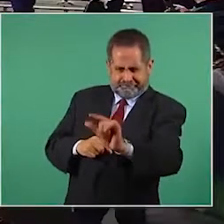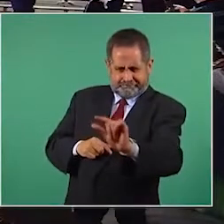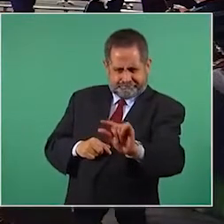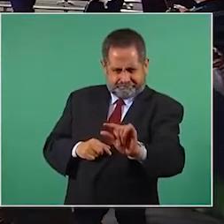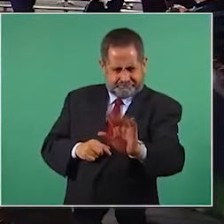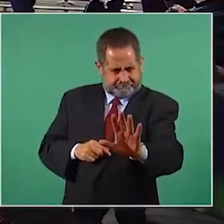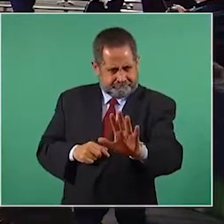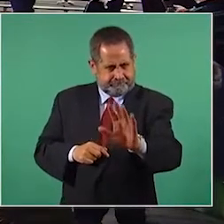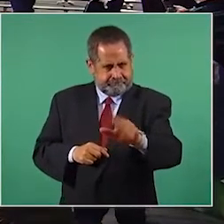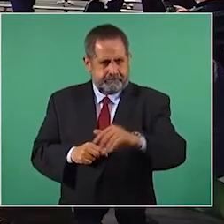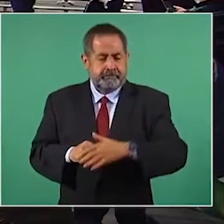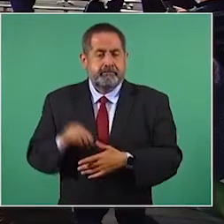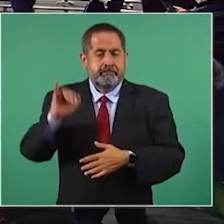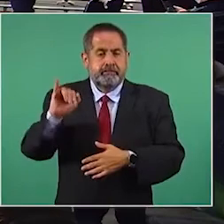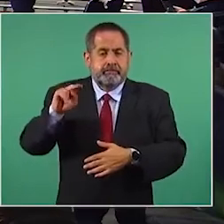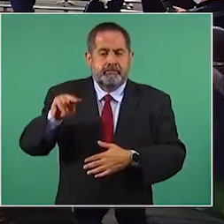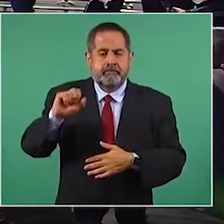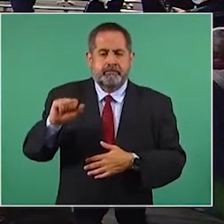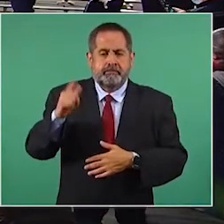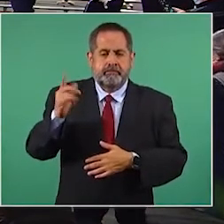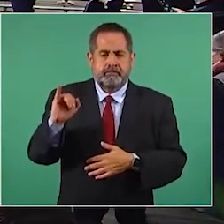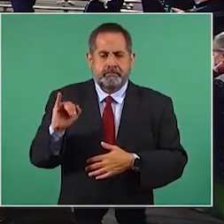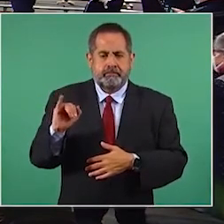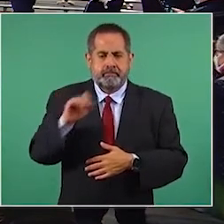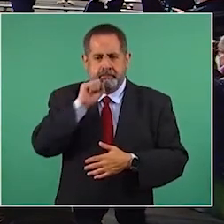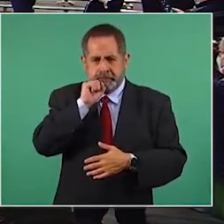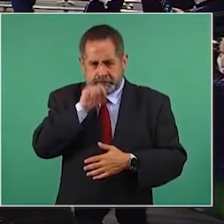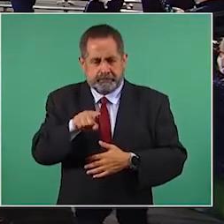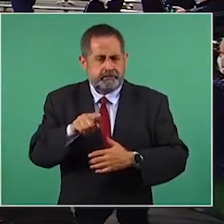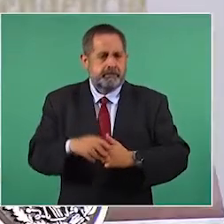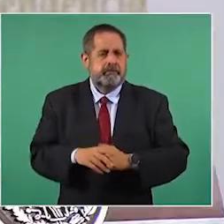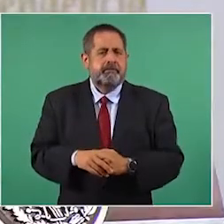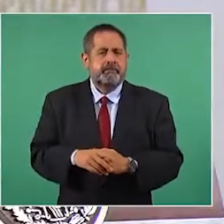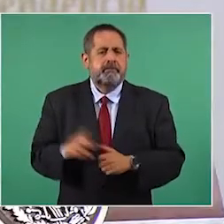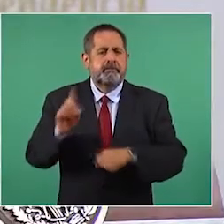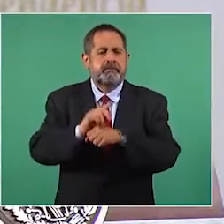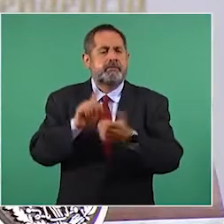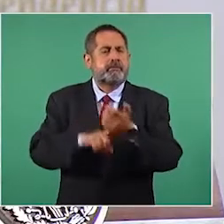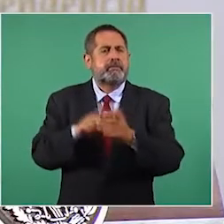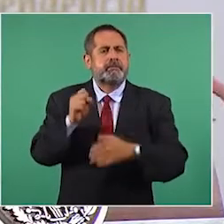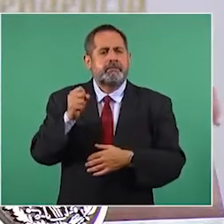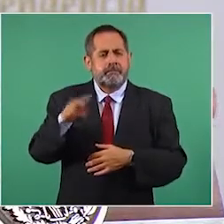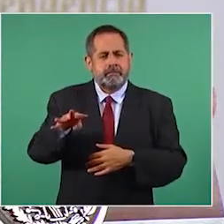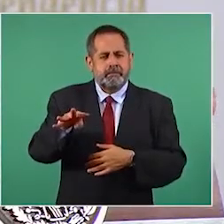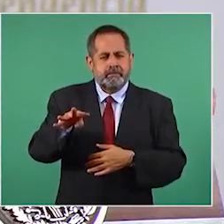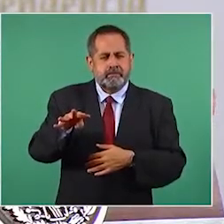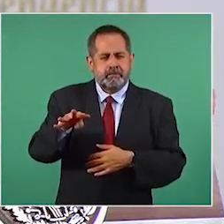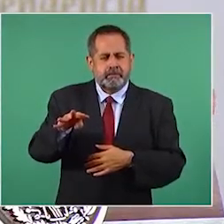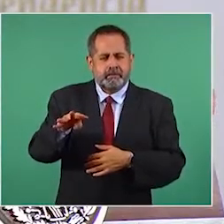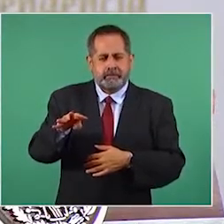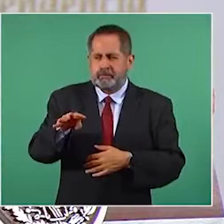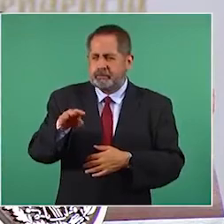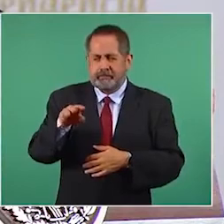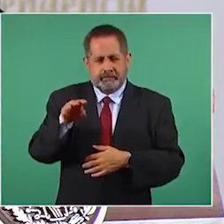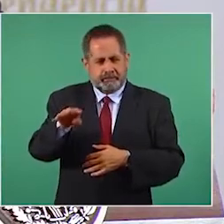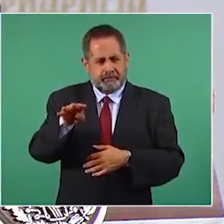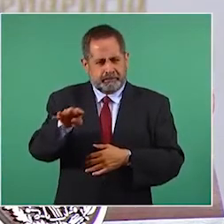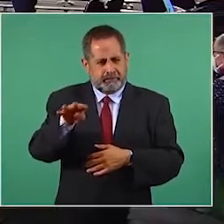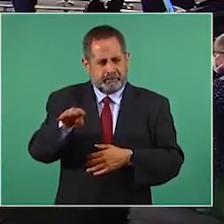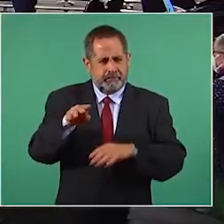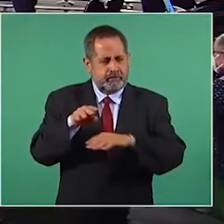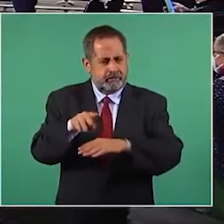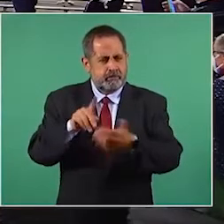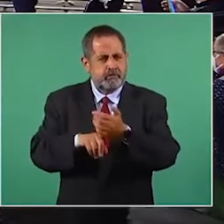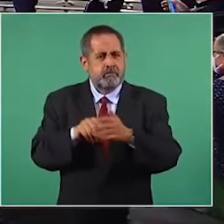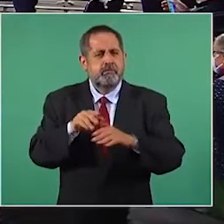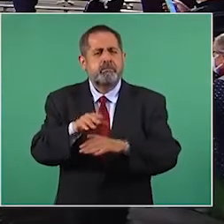El dato de Inegi del 19 con relación